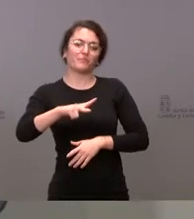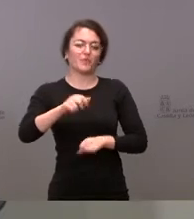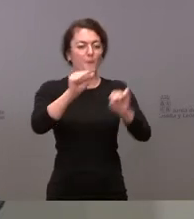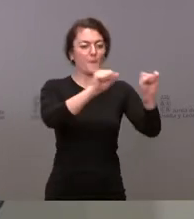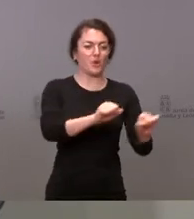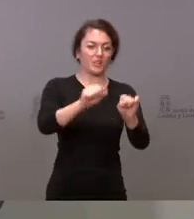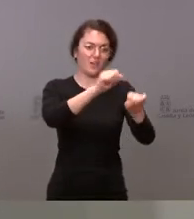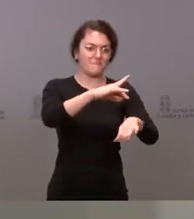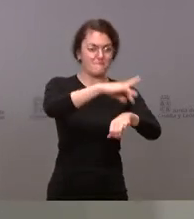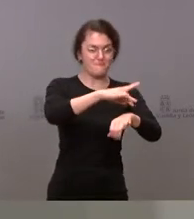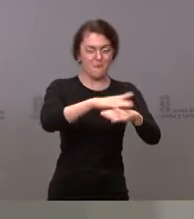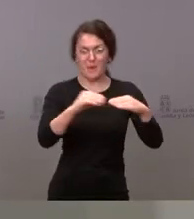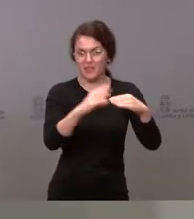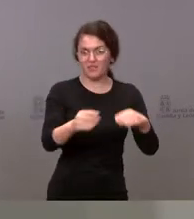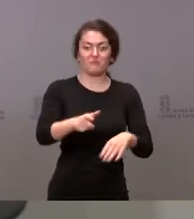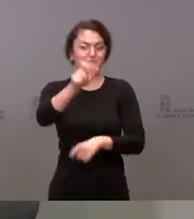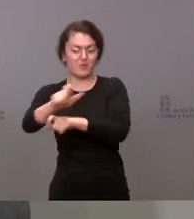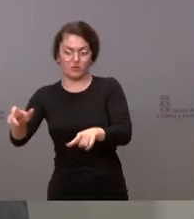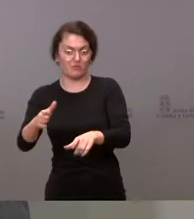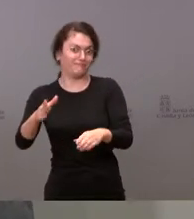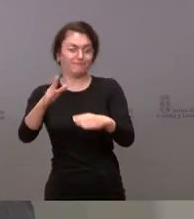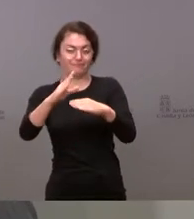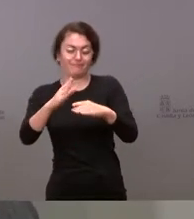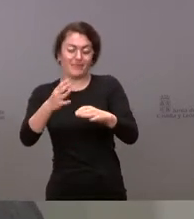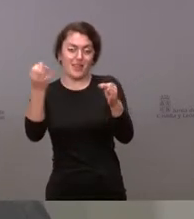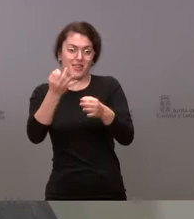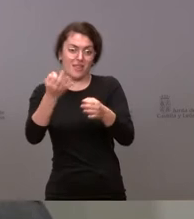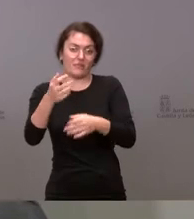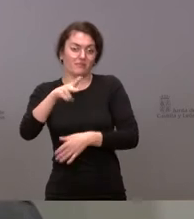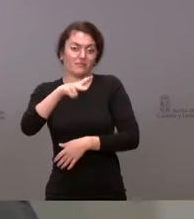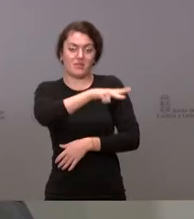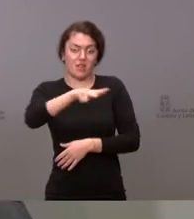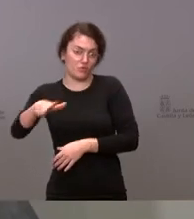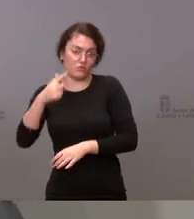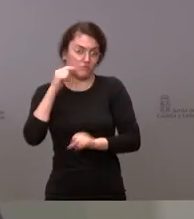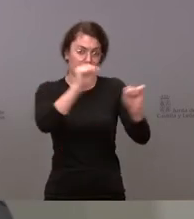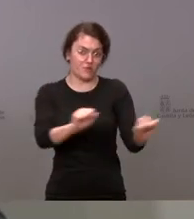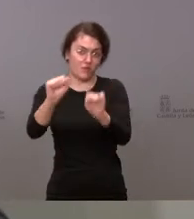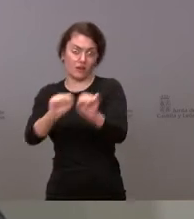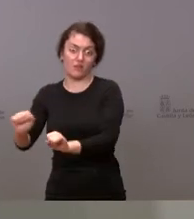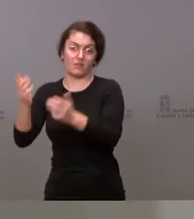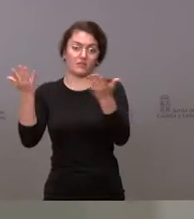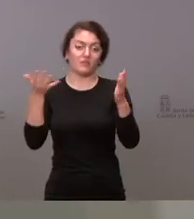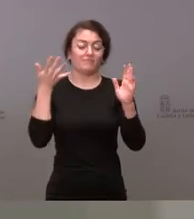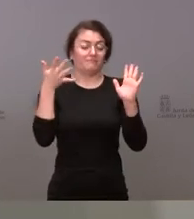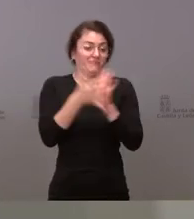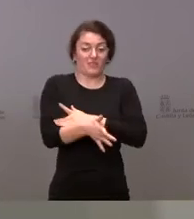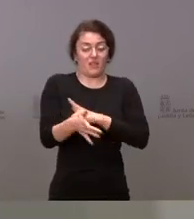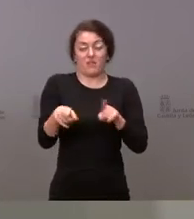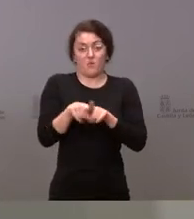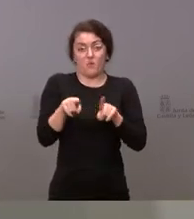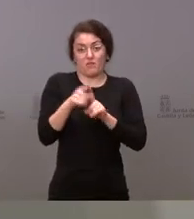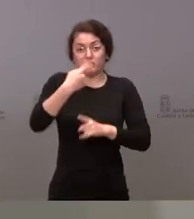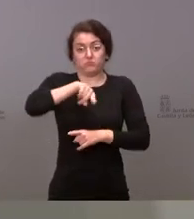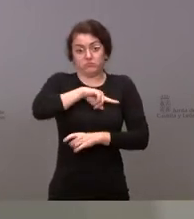de las personas, que no incrementen el riesgo y que no vulneren los derechos de los trabajadores. Por tanto, eso es en el marco en el que nos